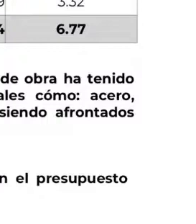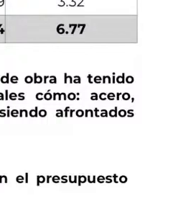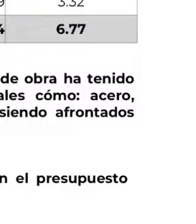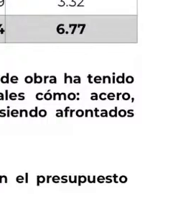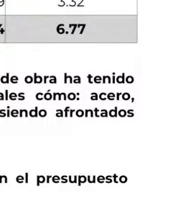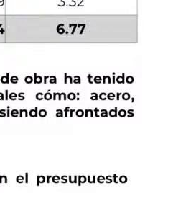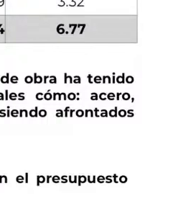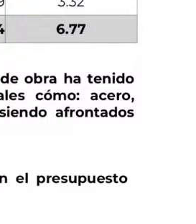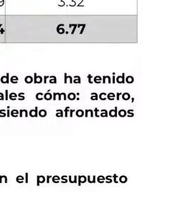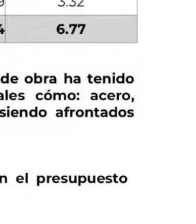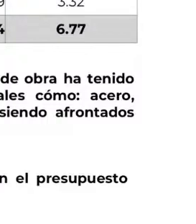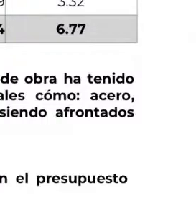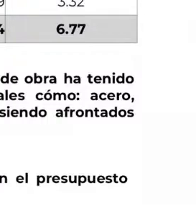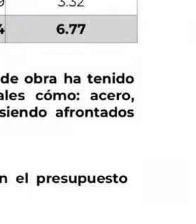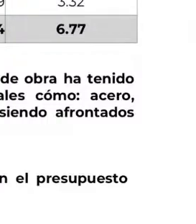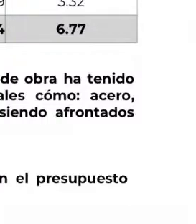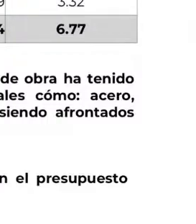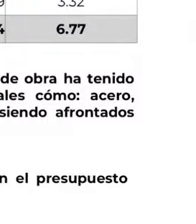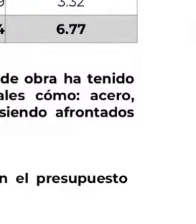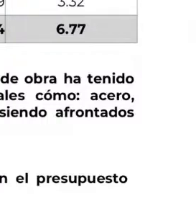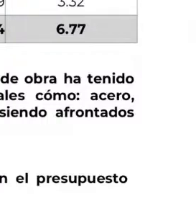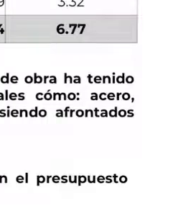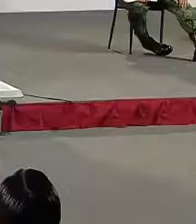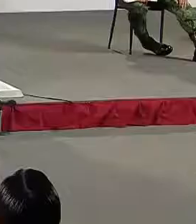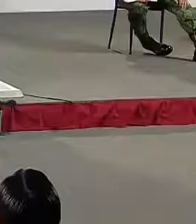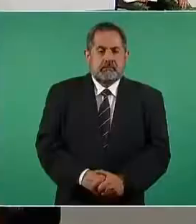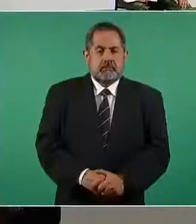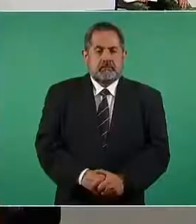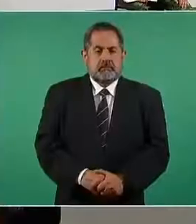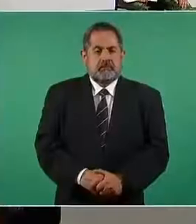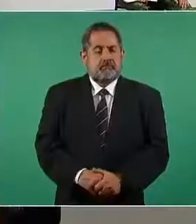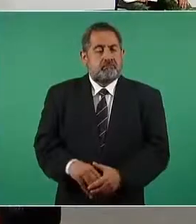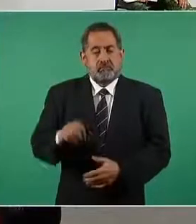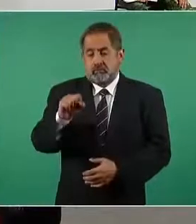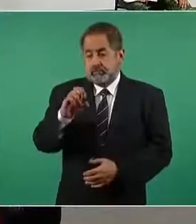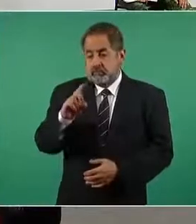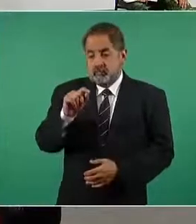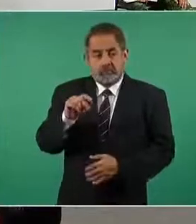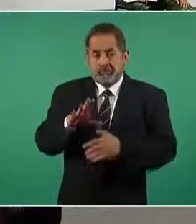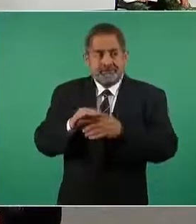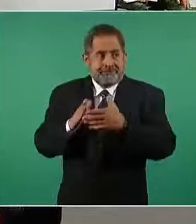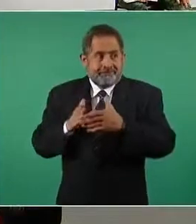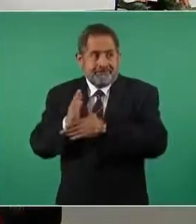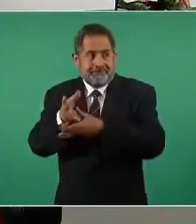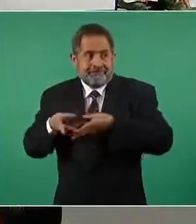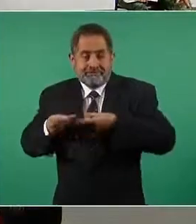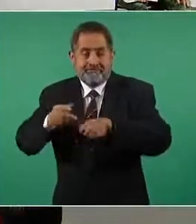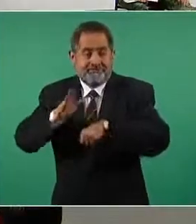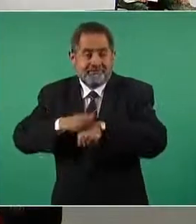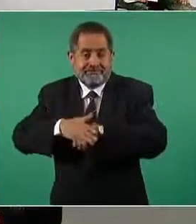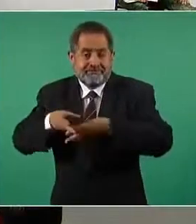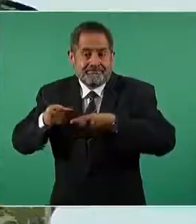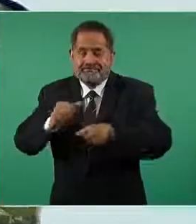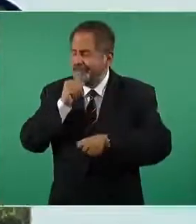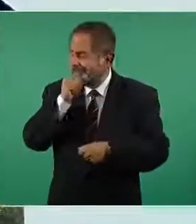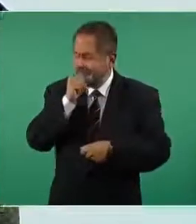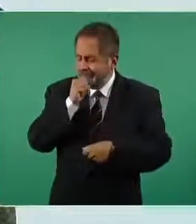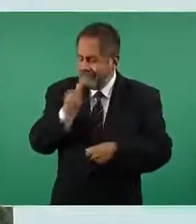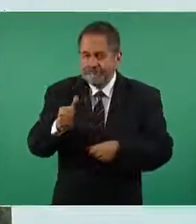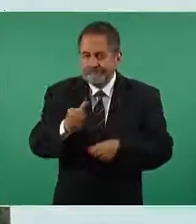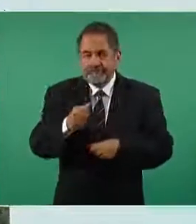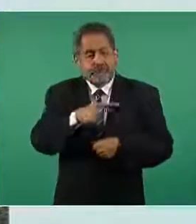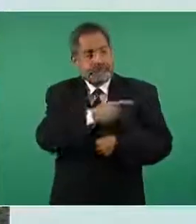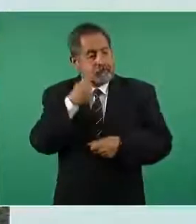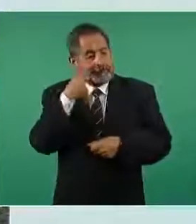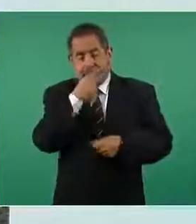sin embargo debemos de ratificarlo y que quede muy claro Sedena no rebasará el presupuesto autorizado aun cuando en los dos años